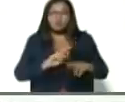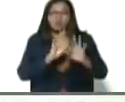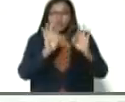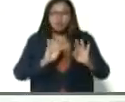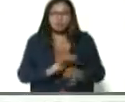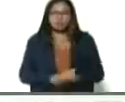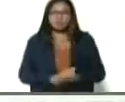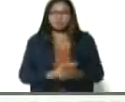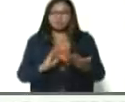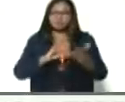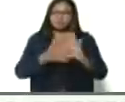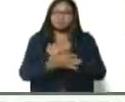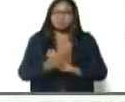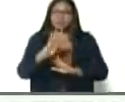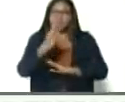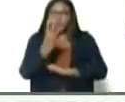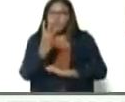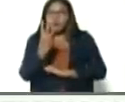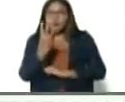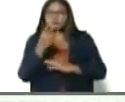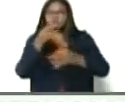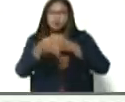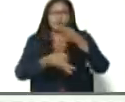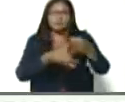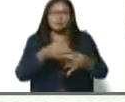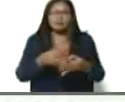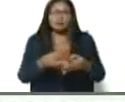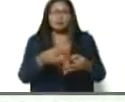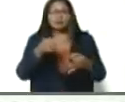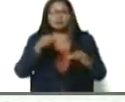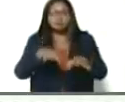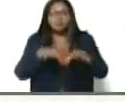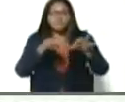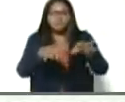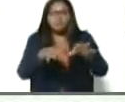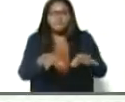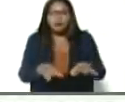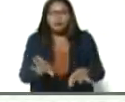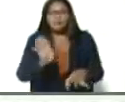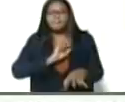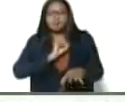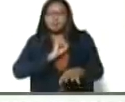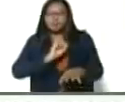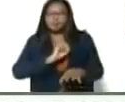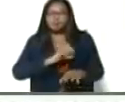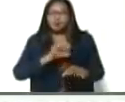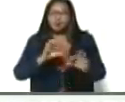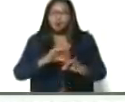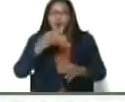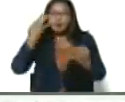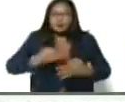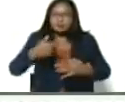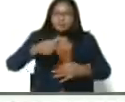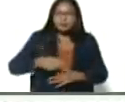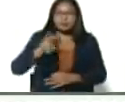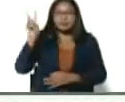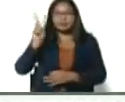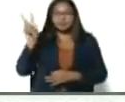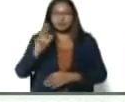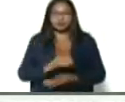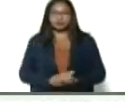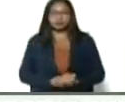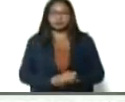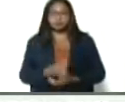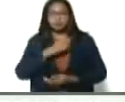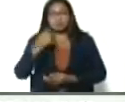puedes hablar de este cuarto vértice? Semillas y genética soberana. Compañero. Bueno, presidente, nosotros teníamos un